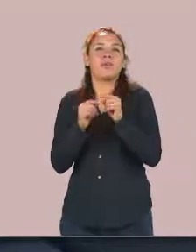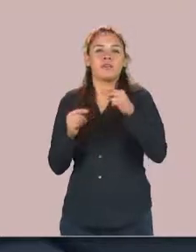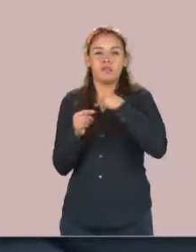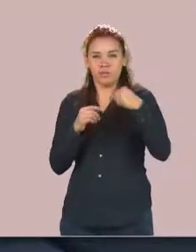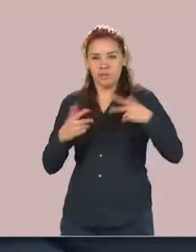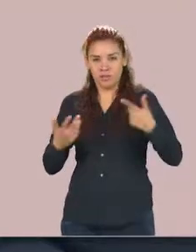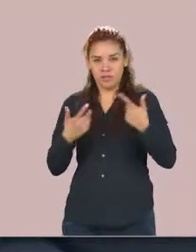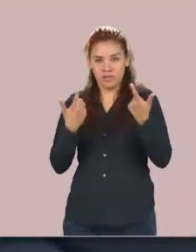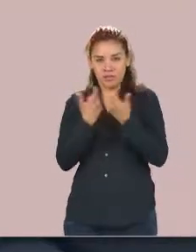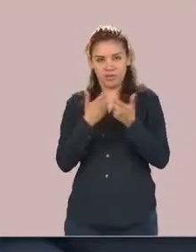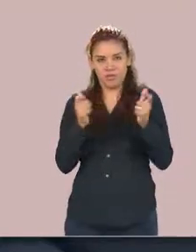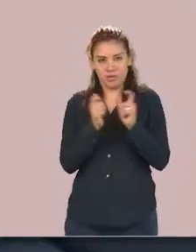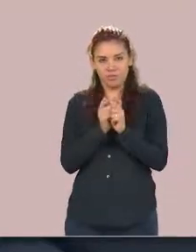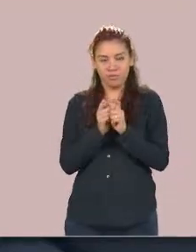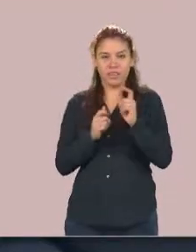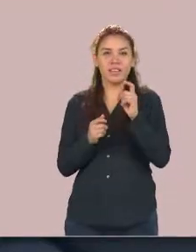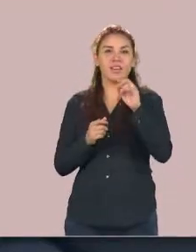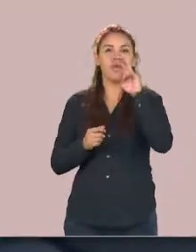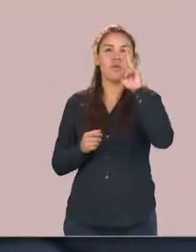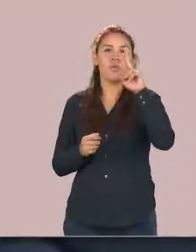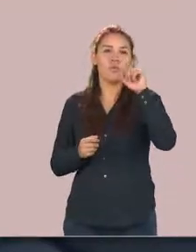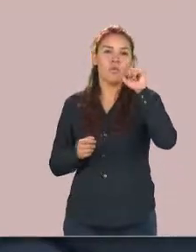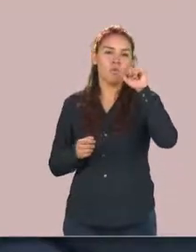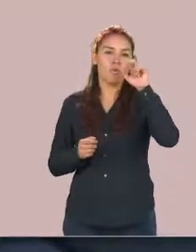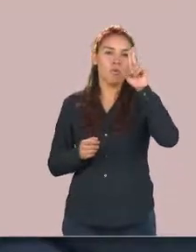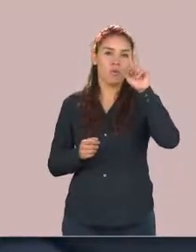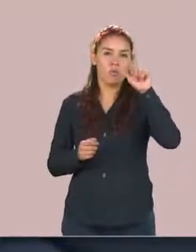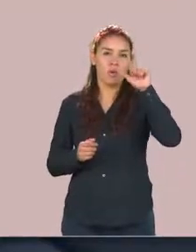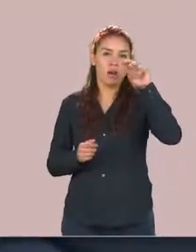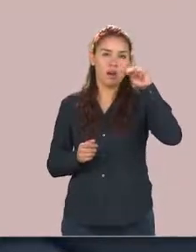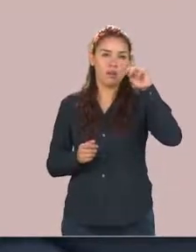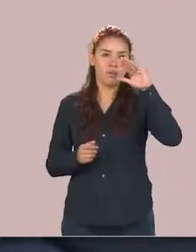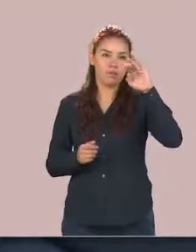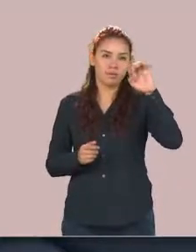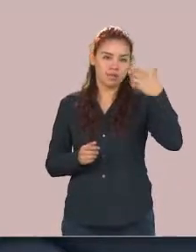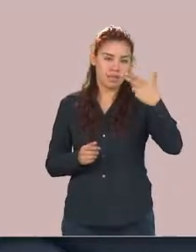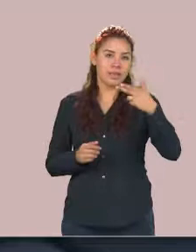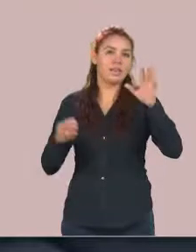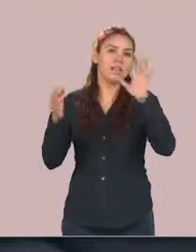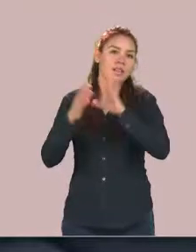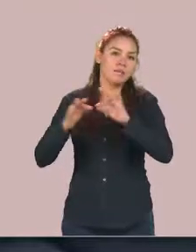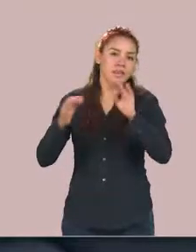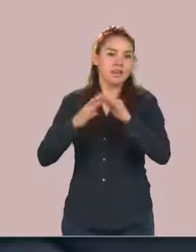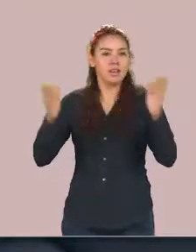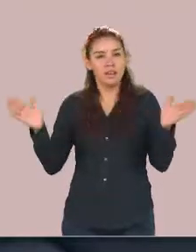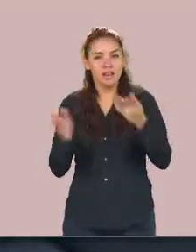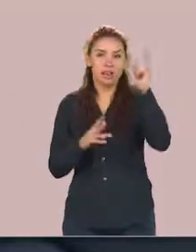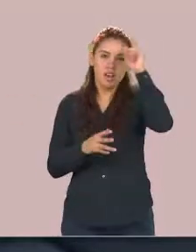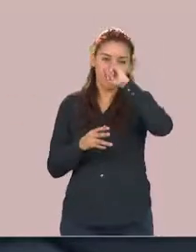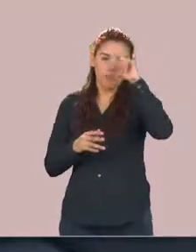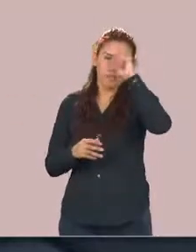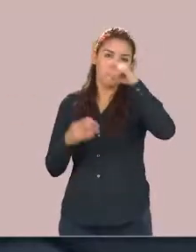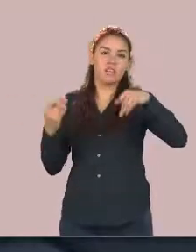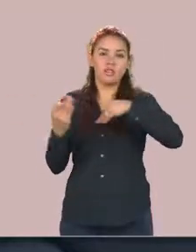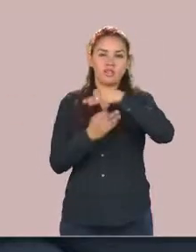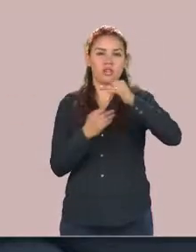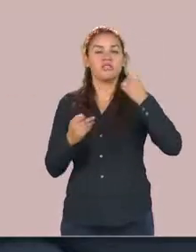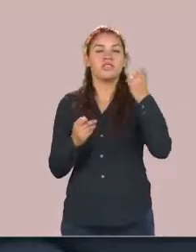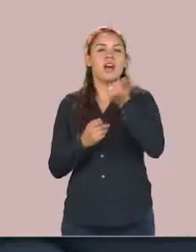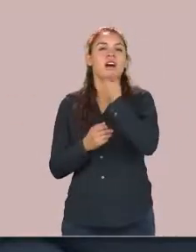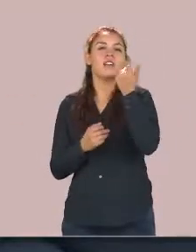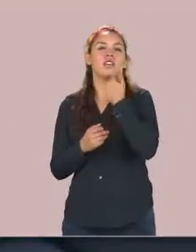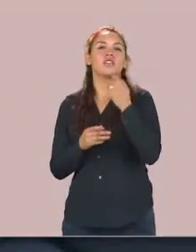y humanidades se comenzaron a promover todas estas ideas de la resiliencia y bueno ahí están los